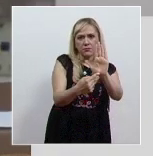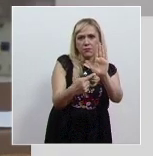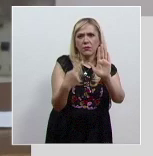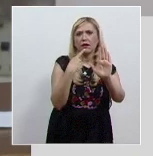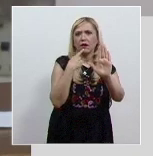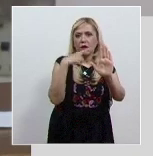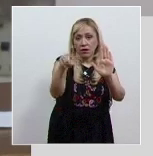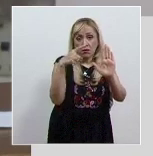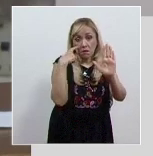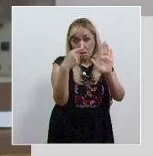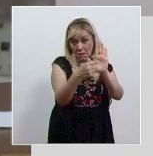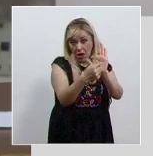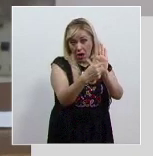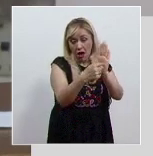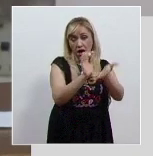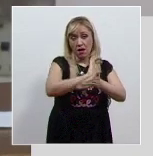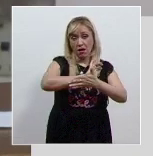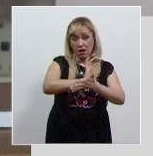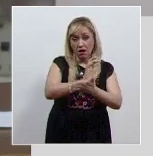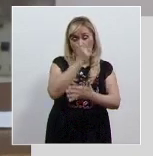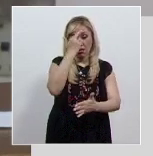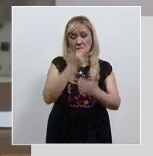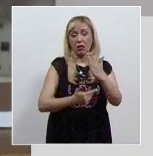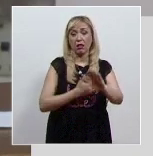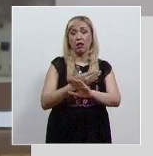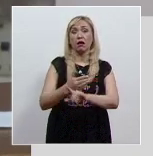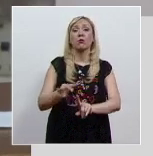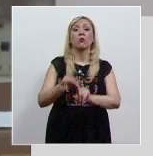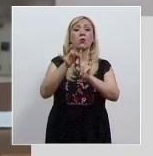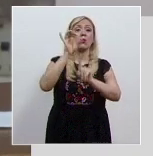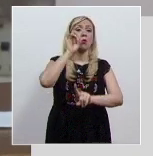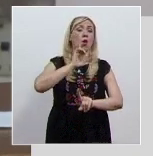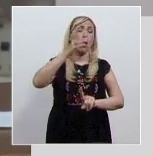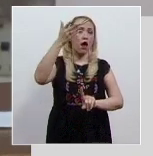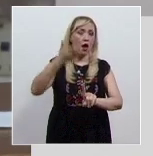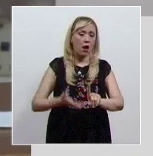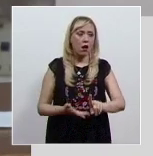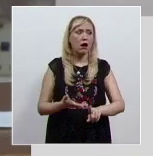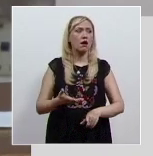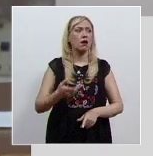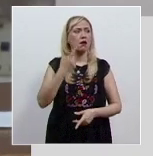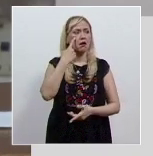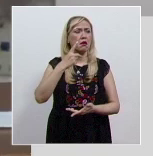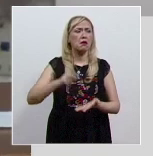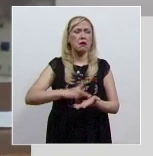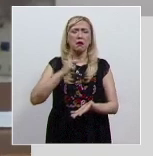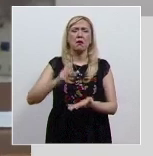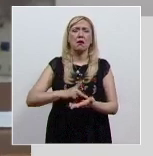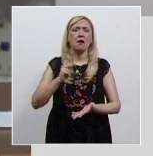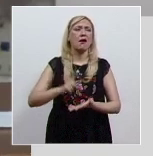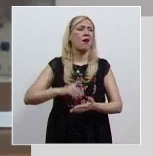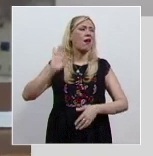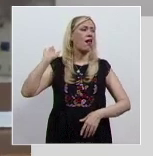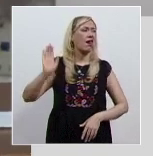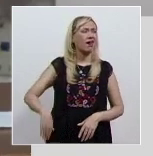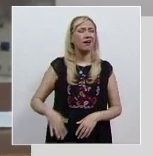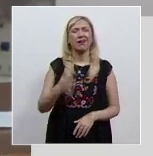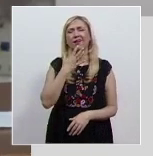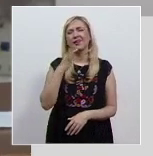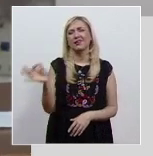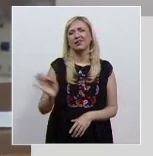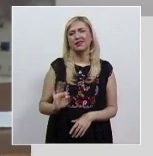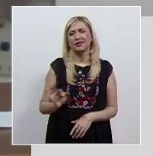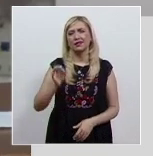discriminación y la violencia basadas en el género, que en ocasiones han sido pasadas por alto o minimizadas en el sistema